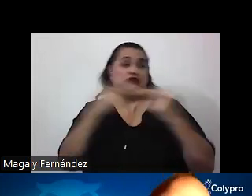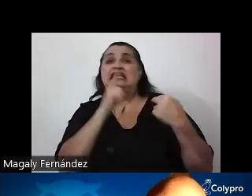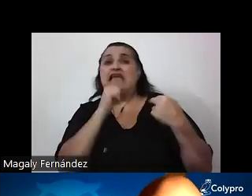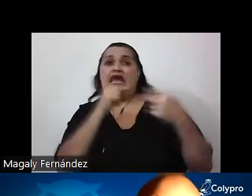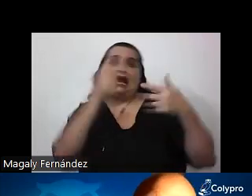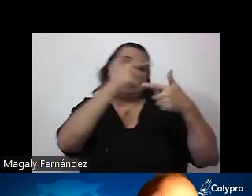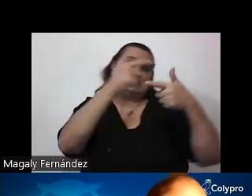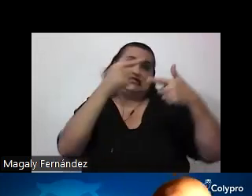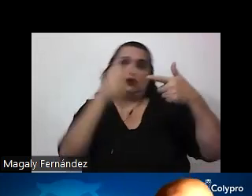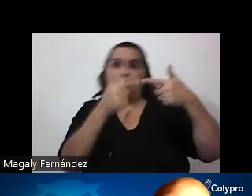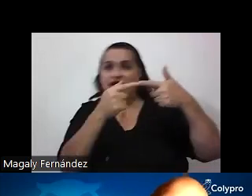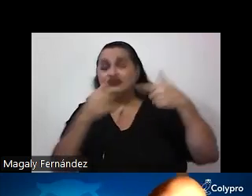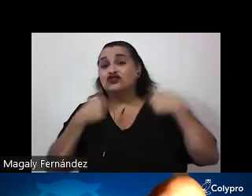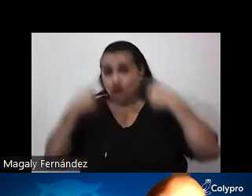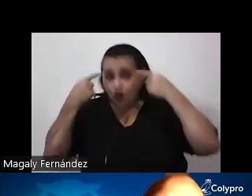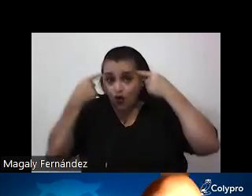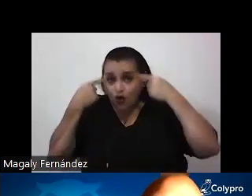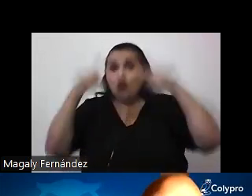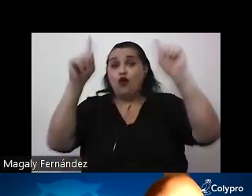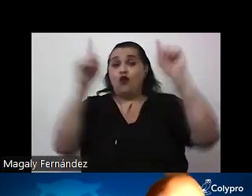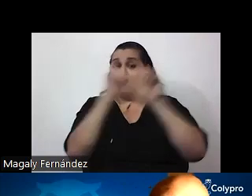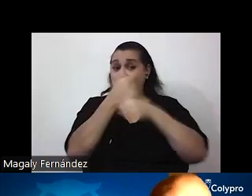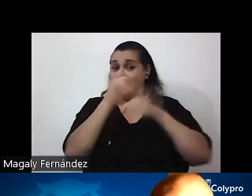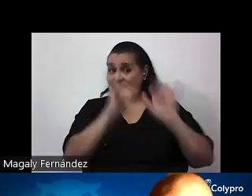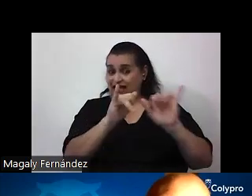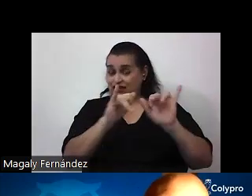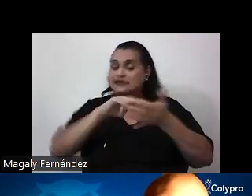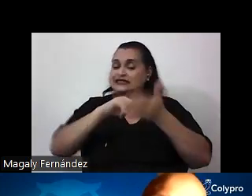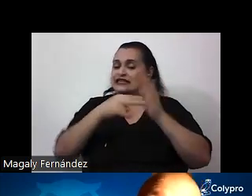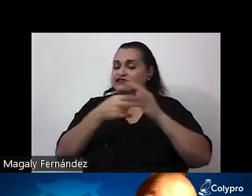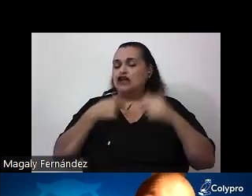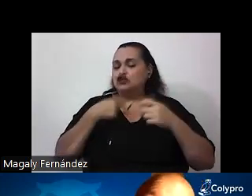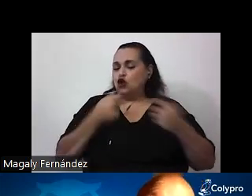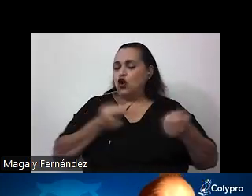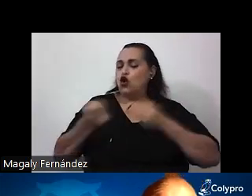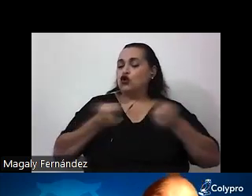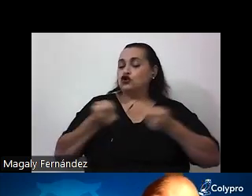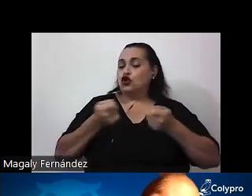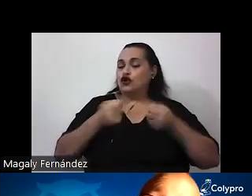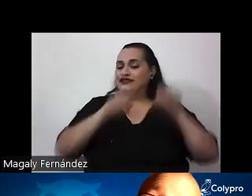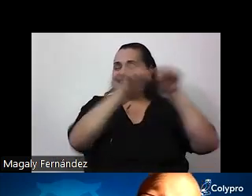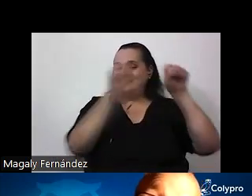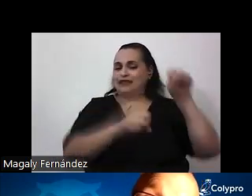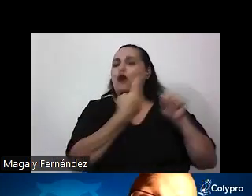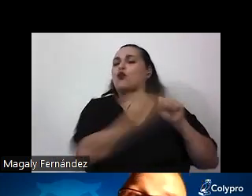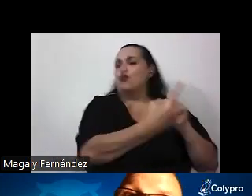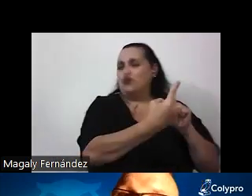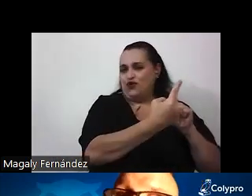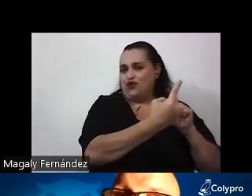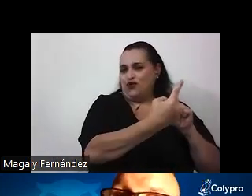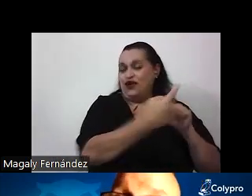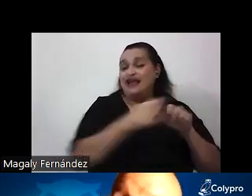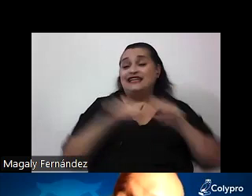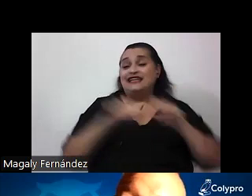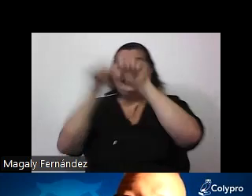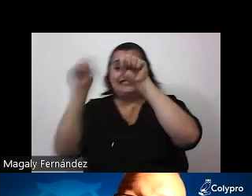Cuando logro hacer eso, estoy ejerciendo cierto control sobre el sistema 1. El sistema 2 está ejerciendo cierto control sobre el sistema